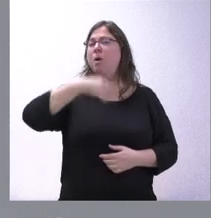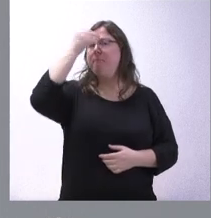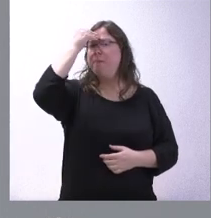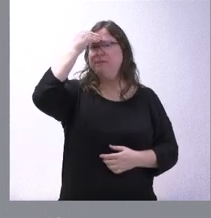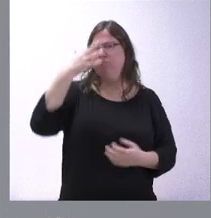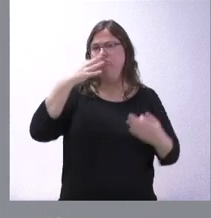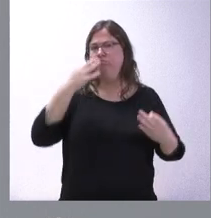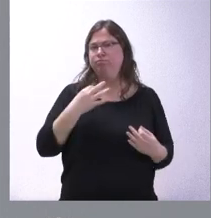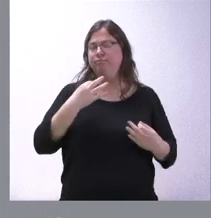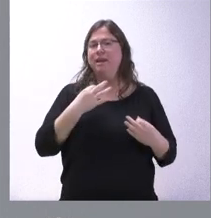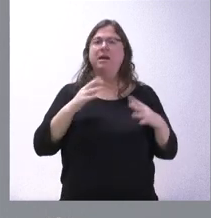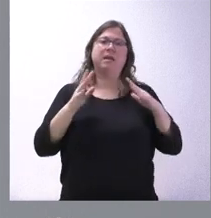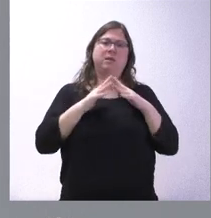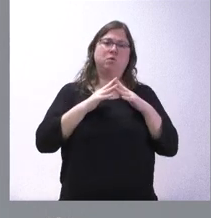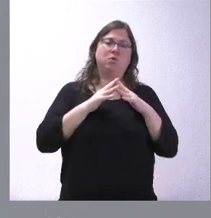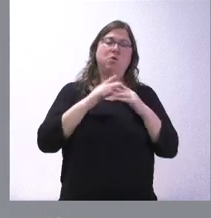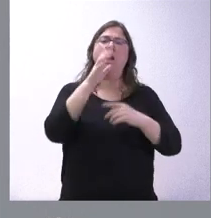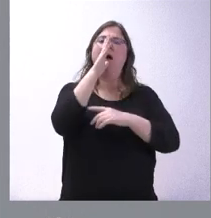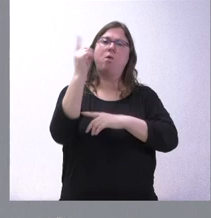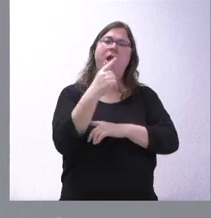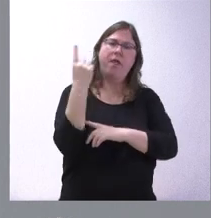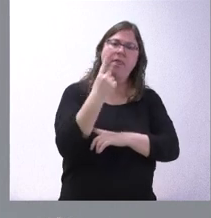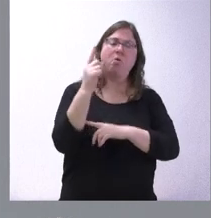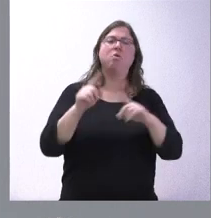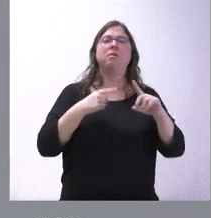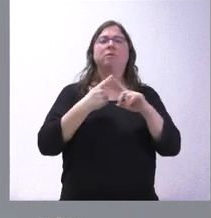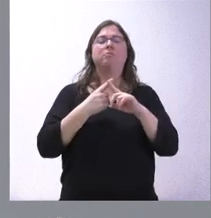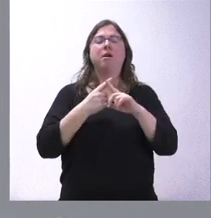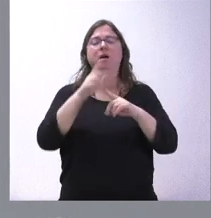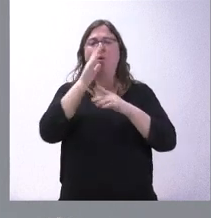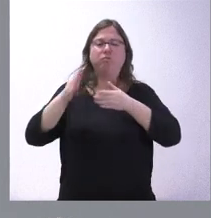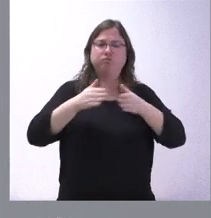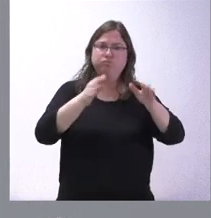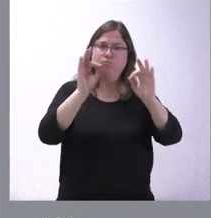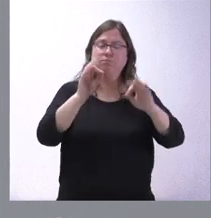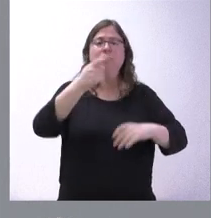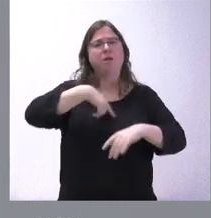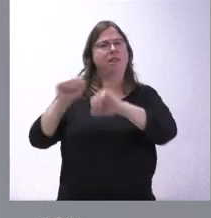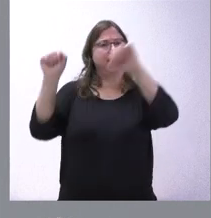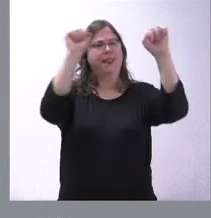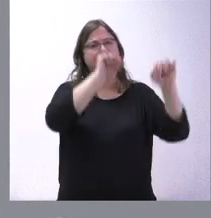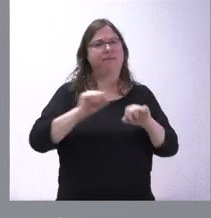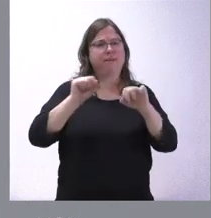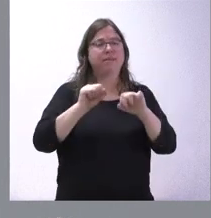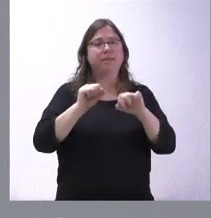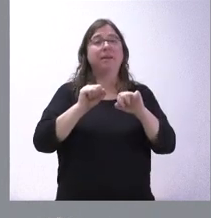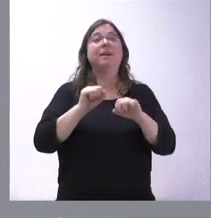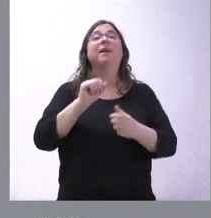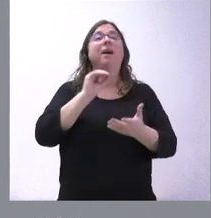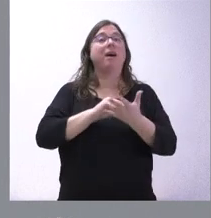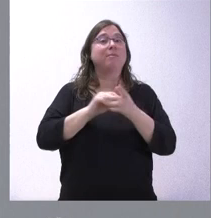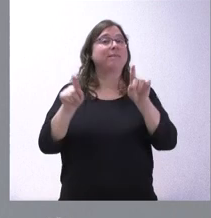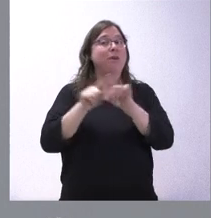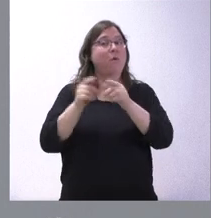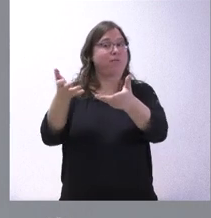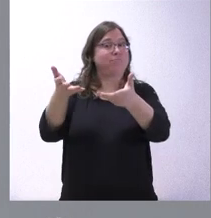en las infraestructuras de regadíos, las infraestructuras hidráulicas, y somos unos claros defensores de las mismas. No siempre encontramos la mano